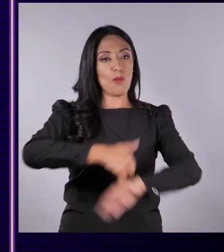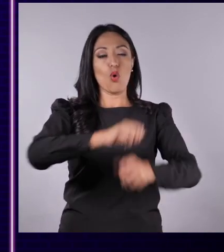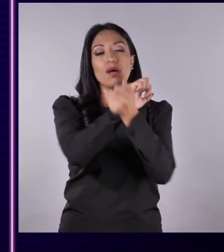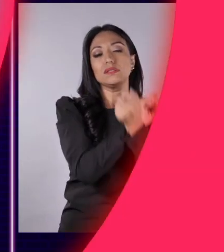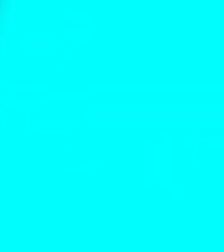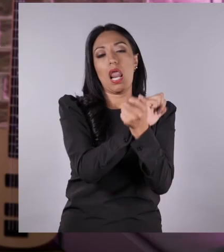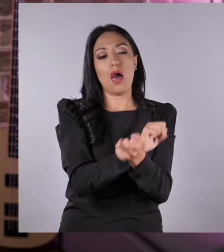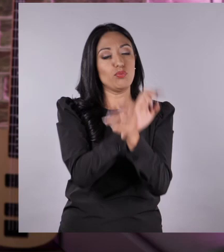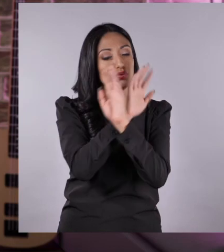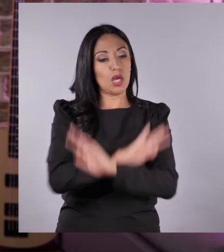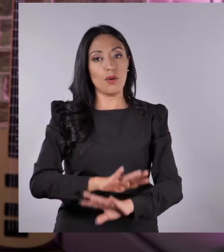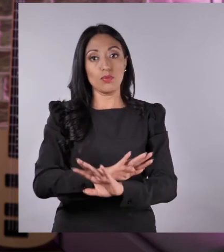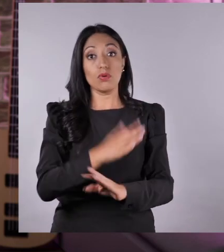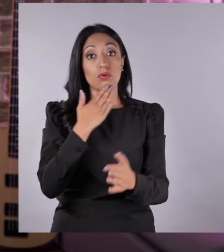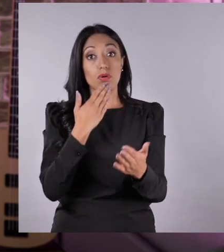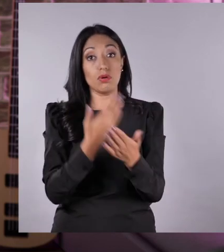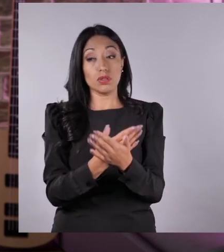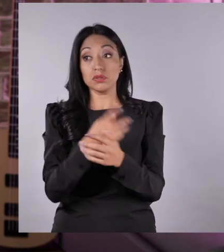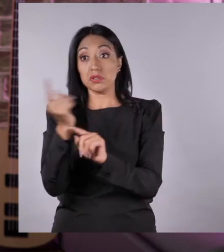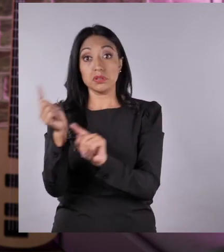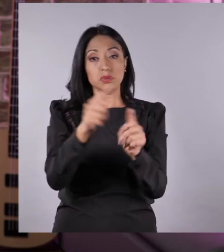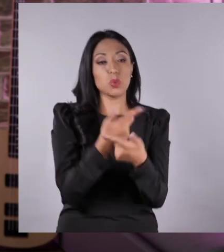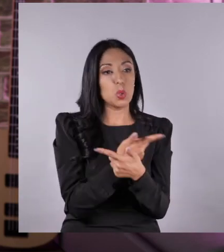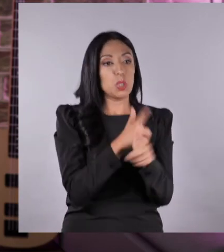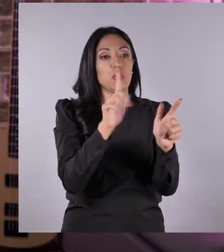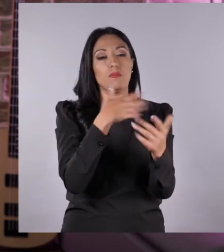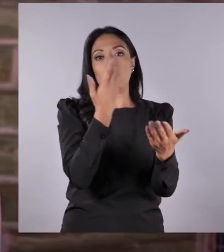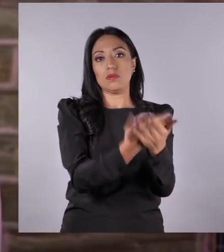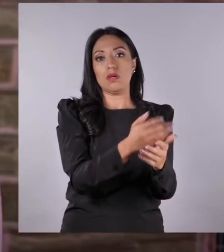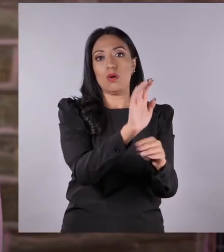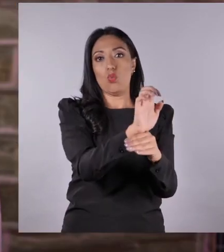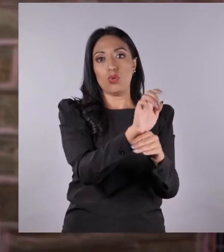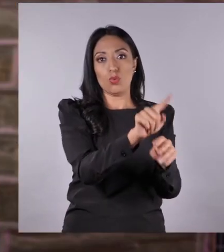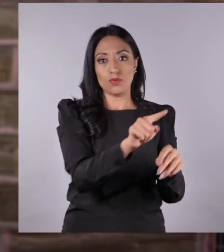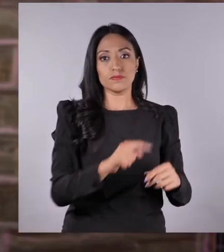esclavitud. Y así fue la llegada de los afros al Ecuador.